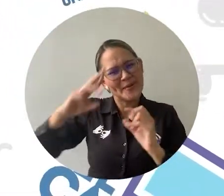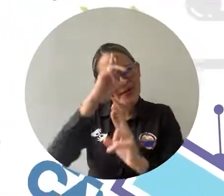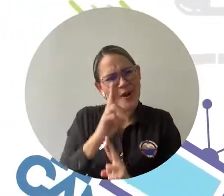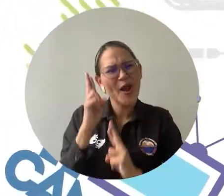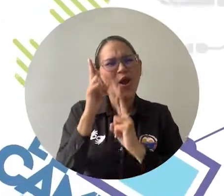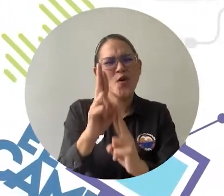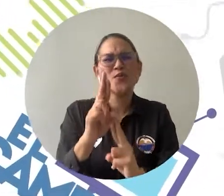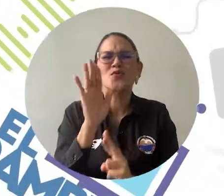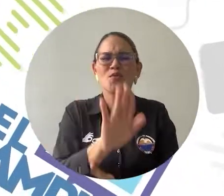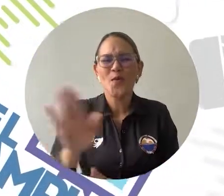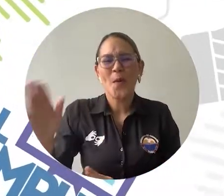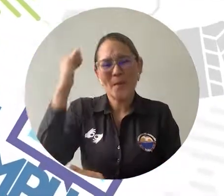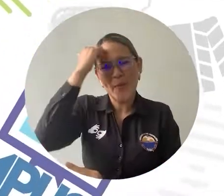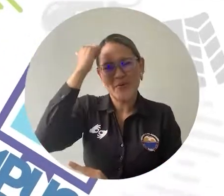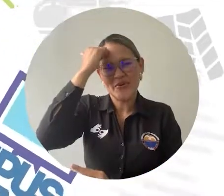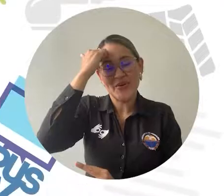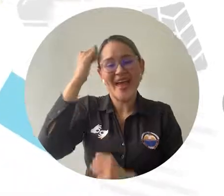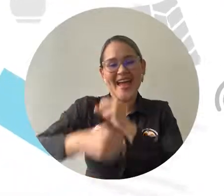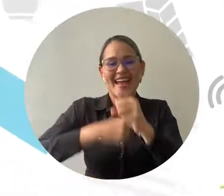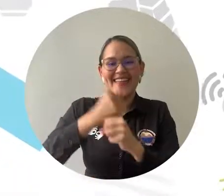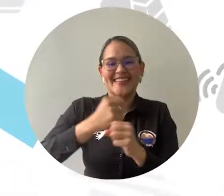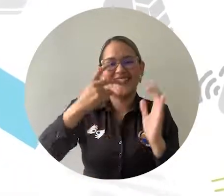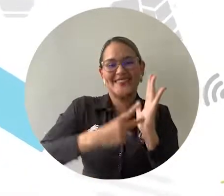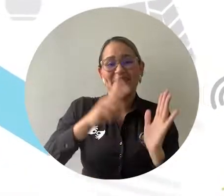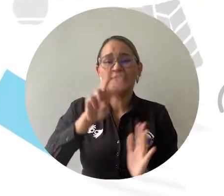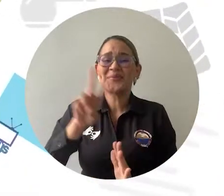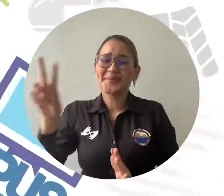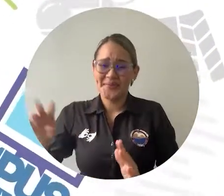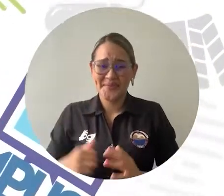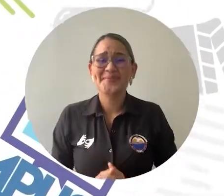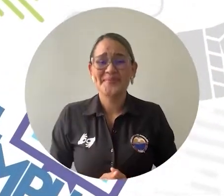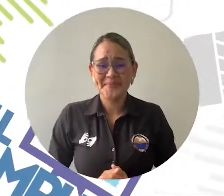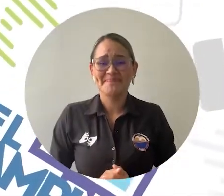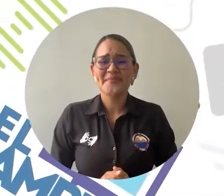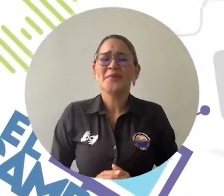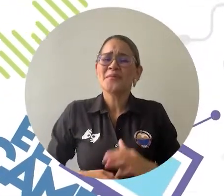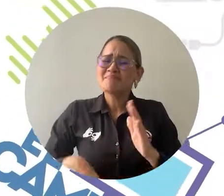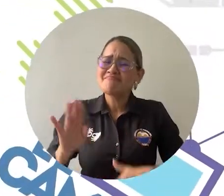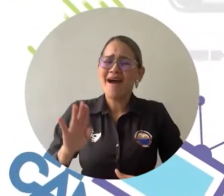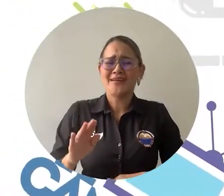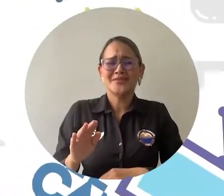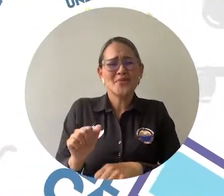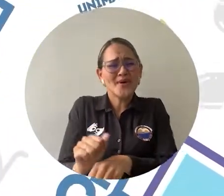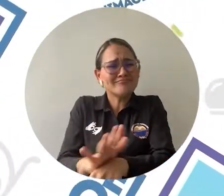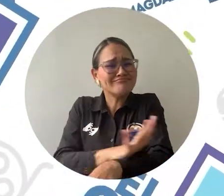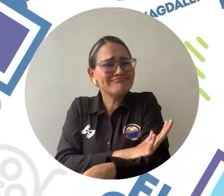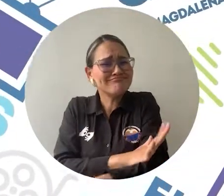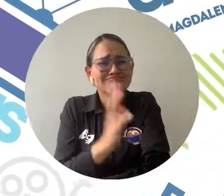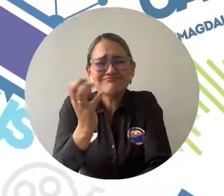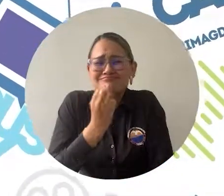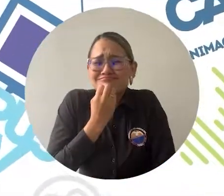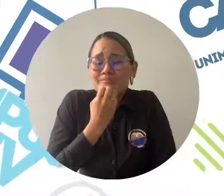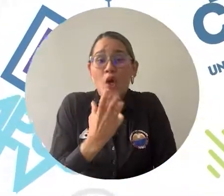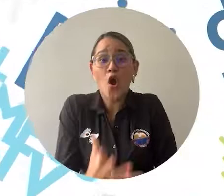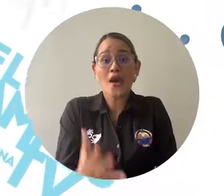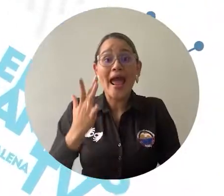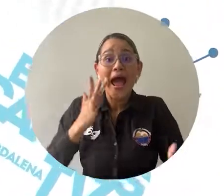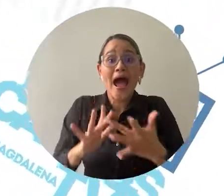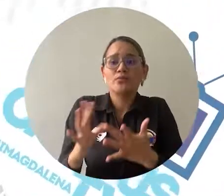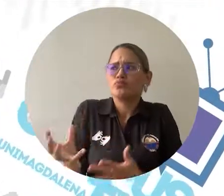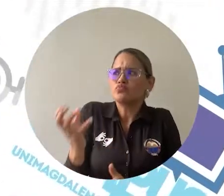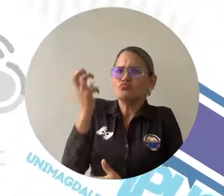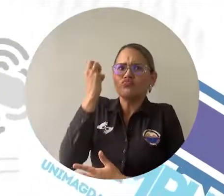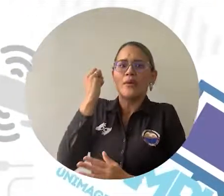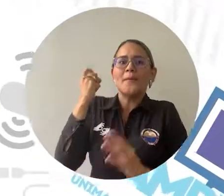reconocimiento a la labor docente 2022. Con una emotiva y emocionante velada que evocó la magia de los años 60,